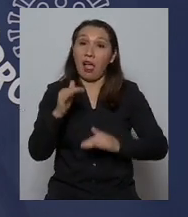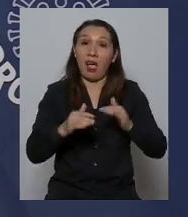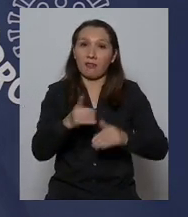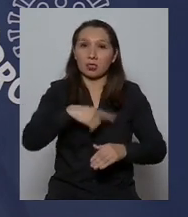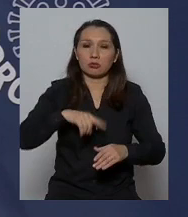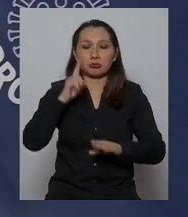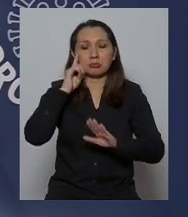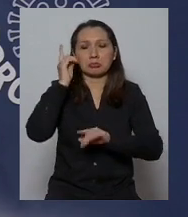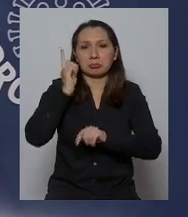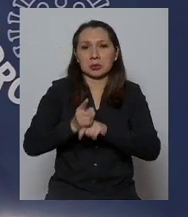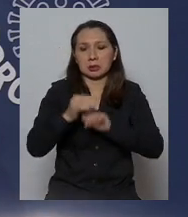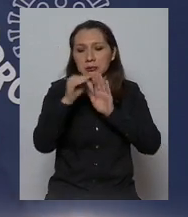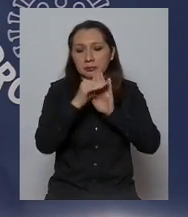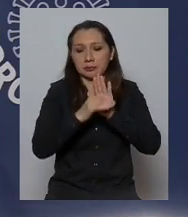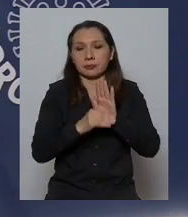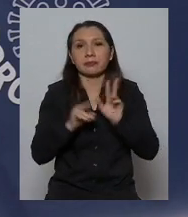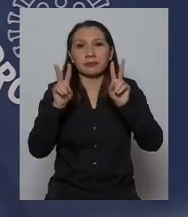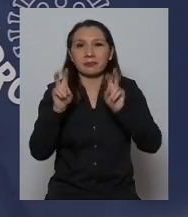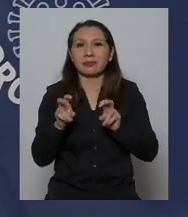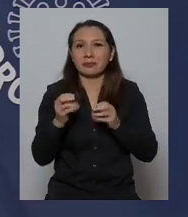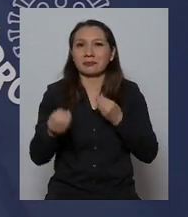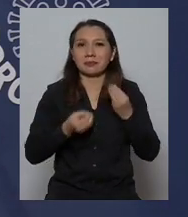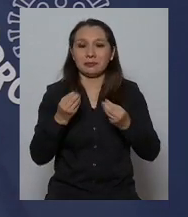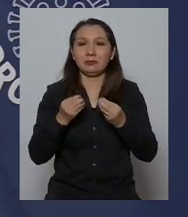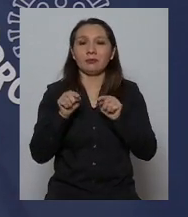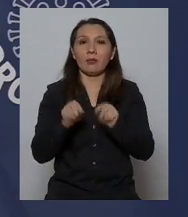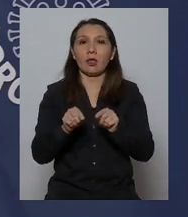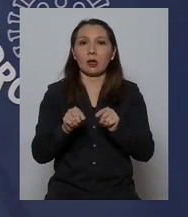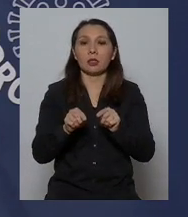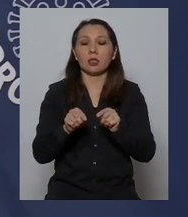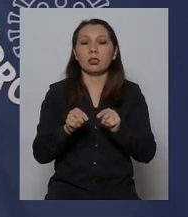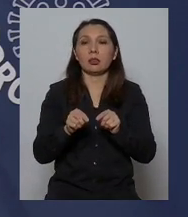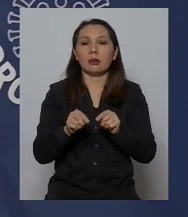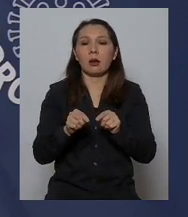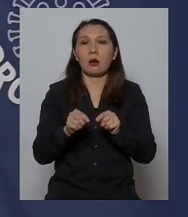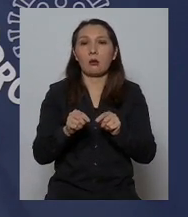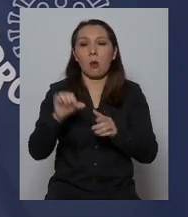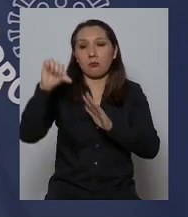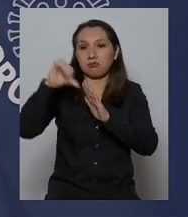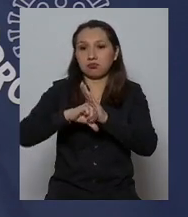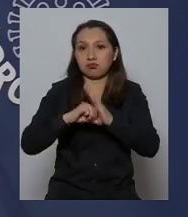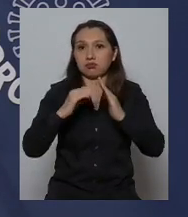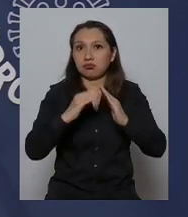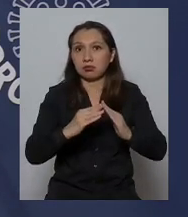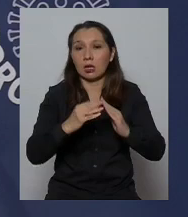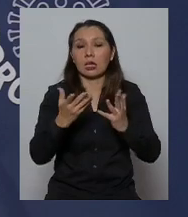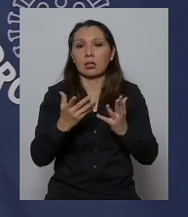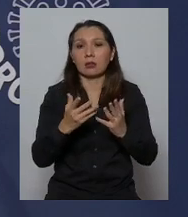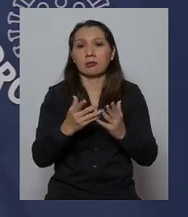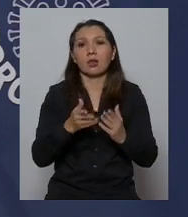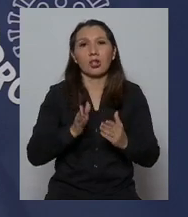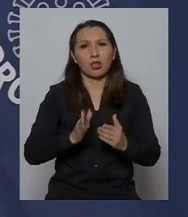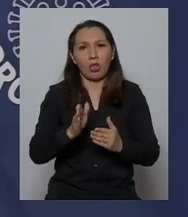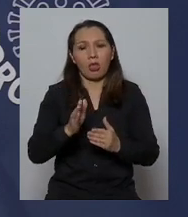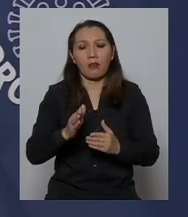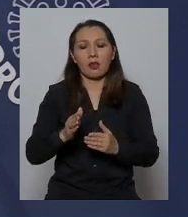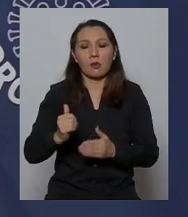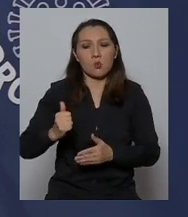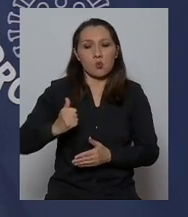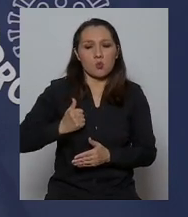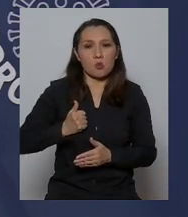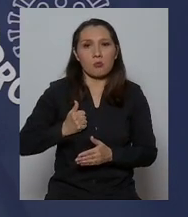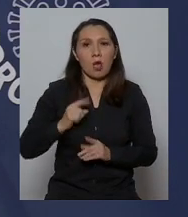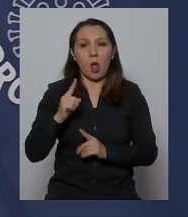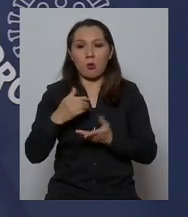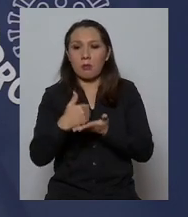tomamos determinaciones en relación a cuarentena que no siguen estrictamente